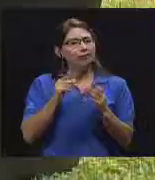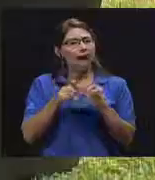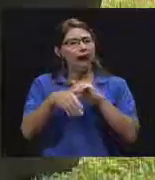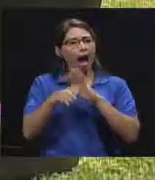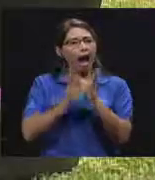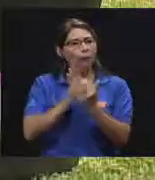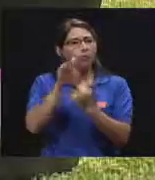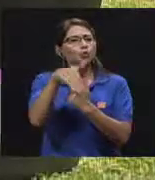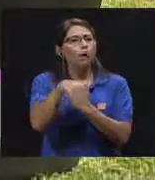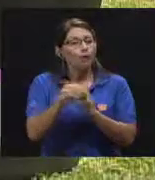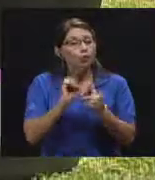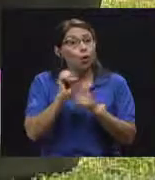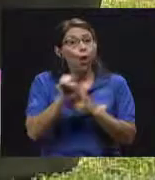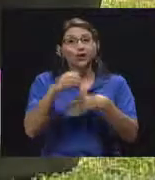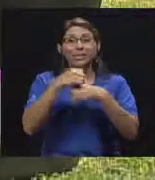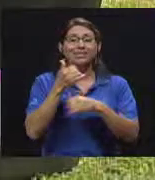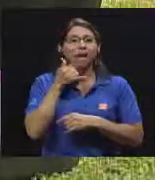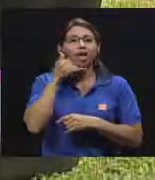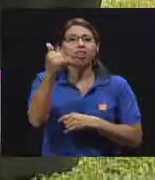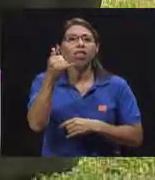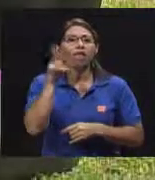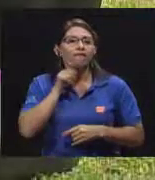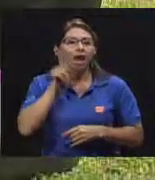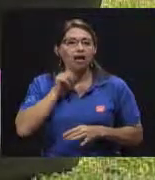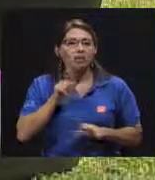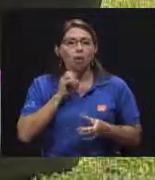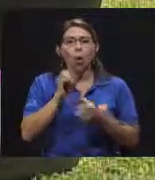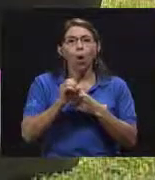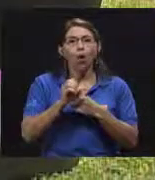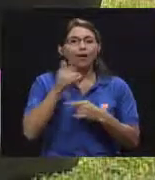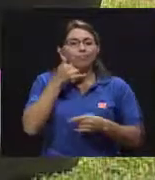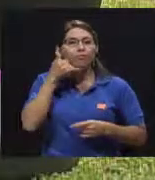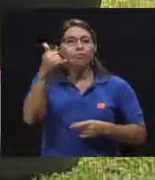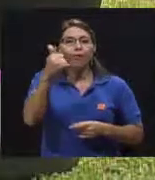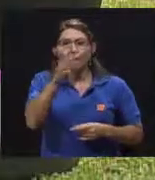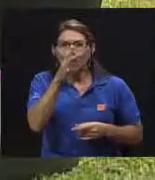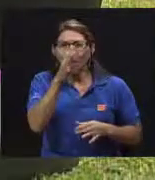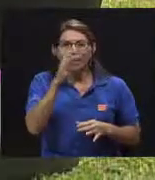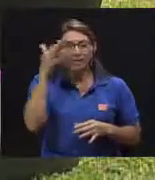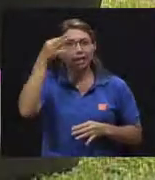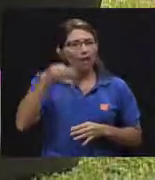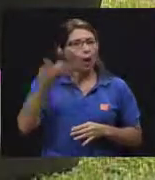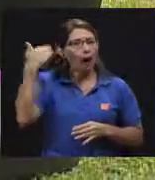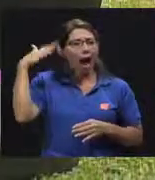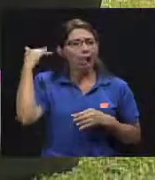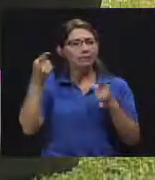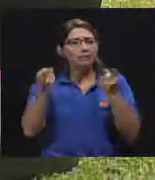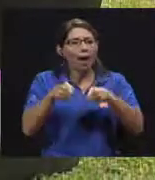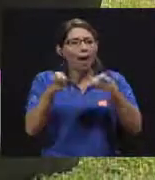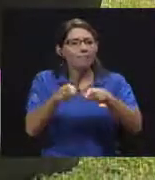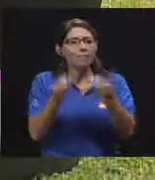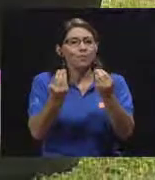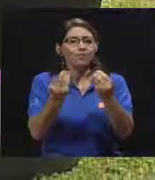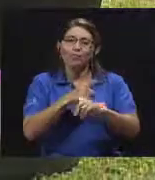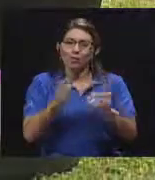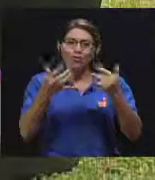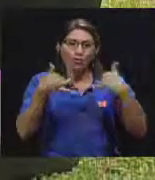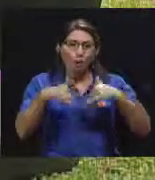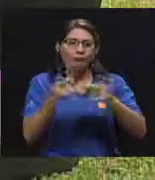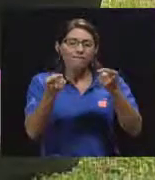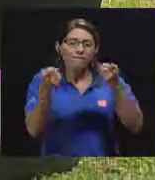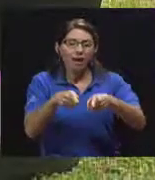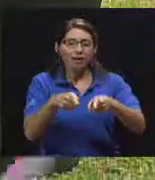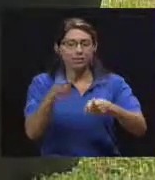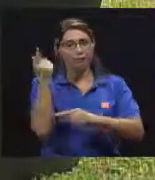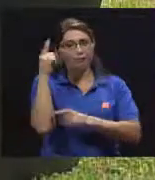o se dan estas llamadas en falso, bromas también, que yo creo que antes se daba mucho, pero todavía es parte de esta